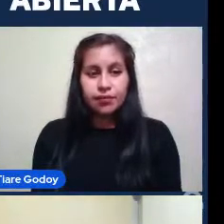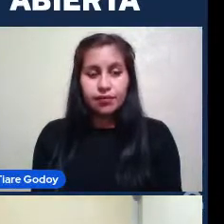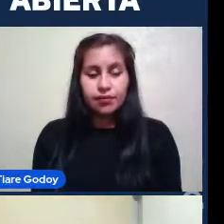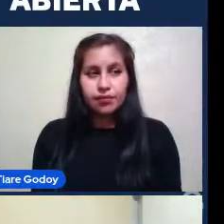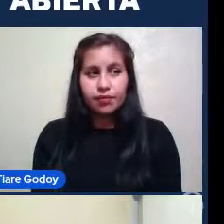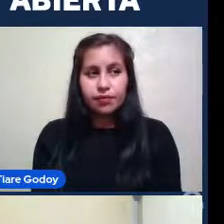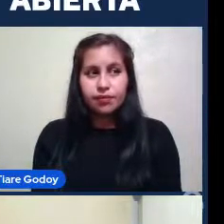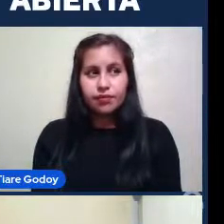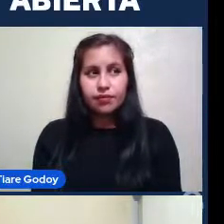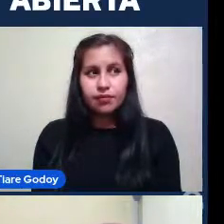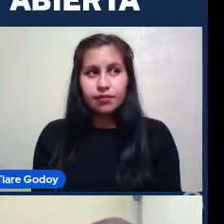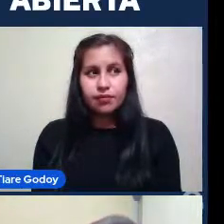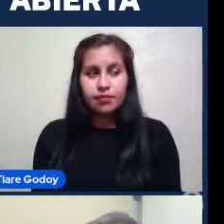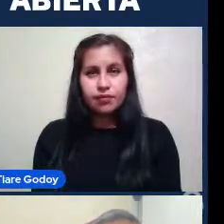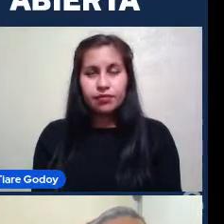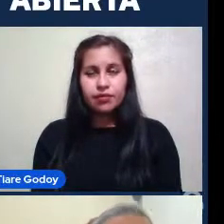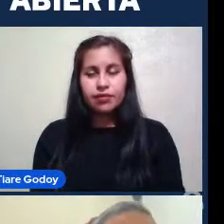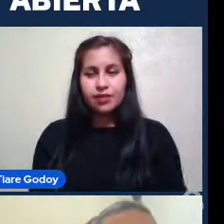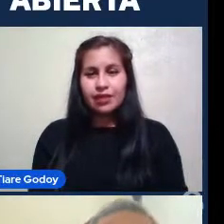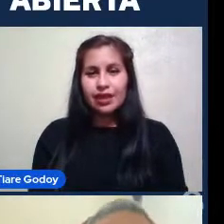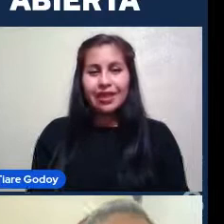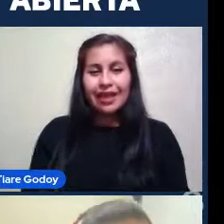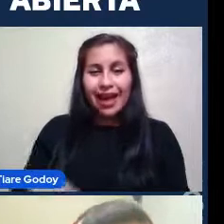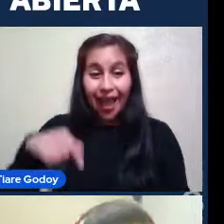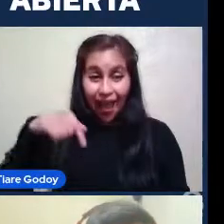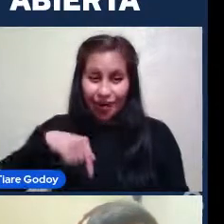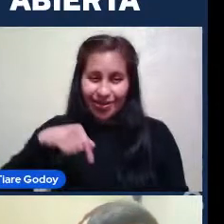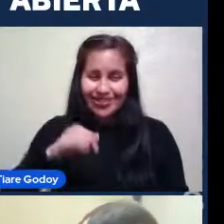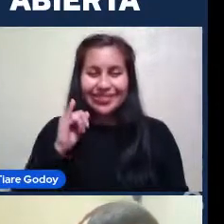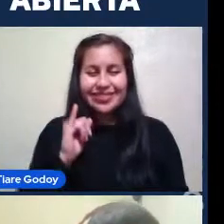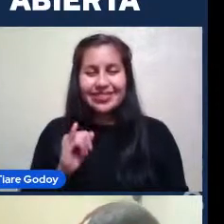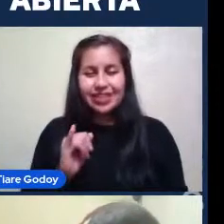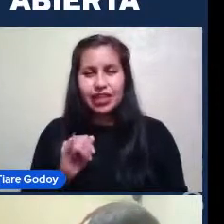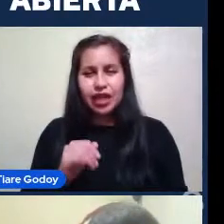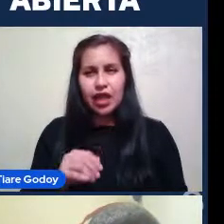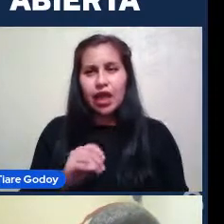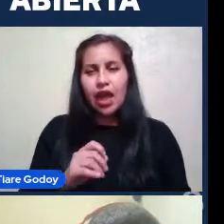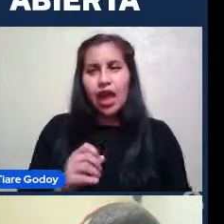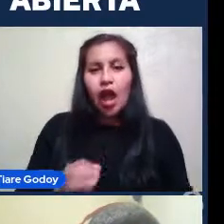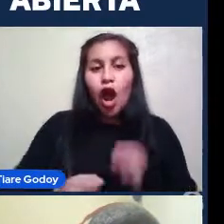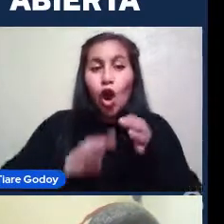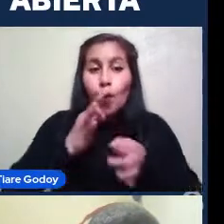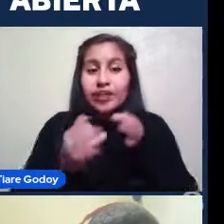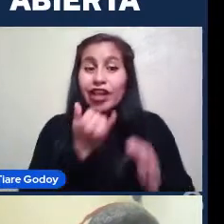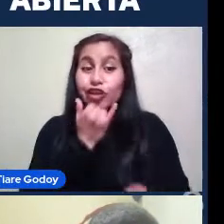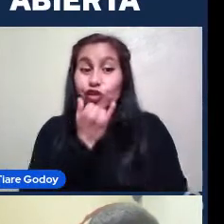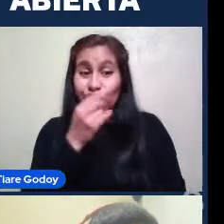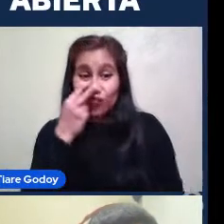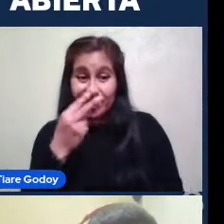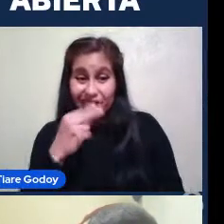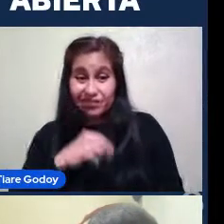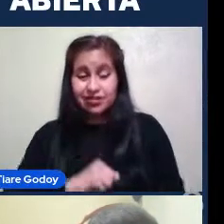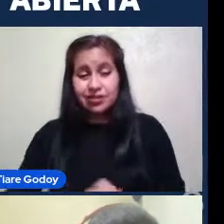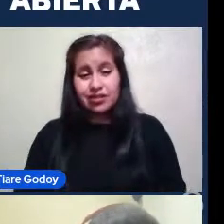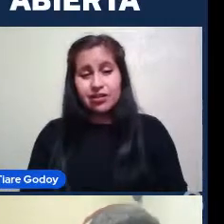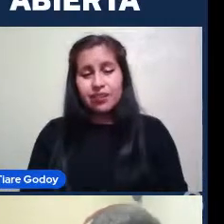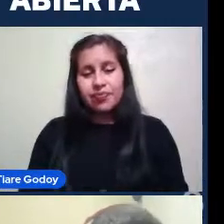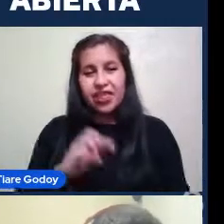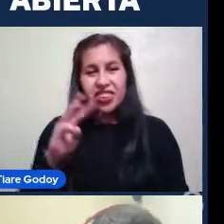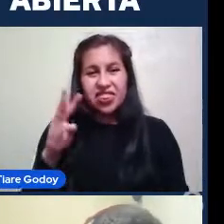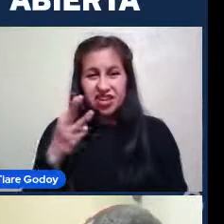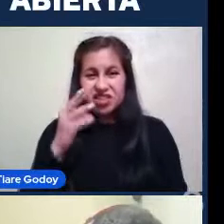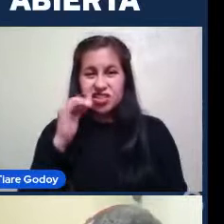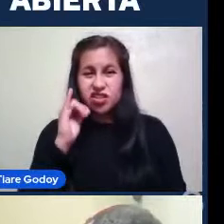Ahora sí Perfecto Estáis viéndolo ahora en los comentarios de YouTube Aquí claro Nuevo foco dice El segundo quizás sí El tercero es